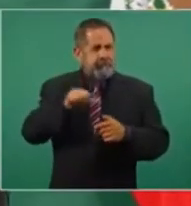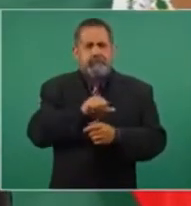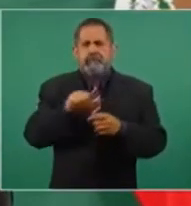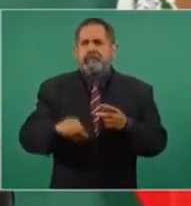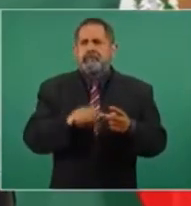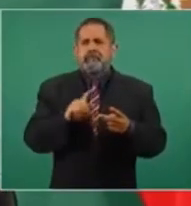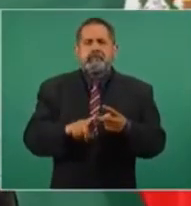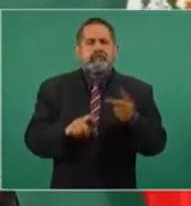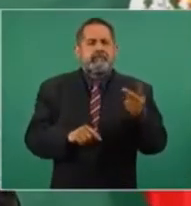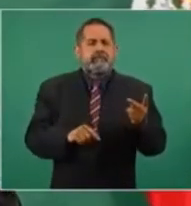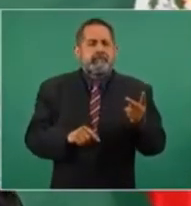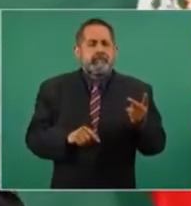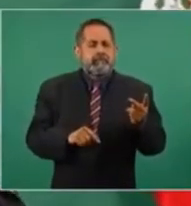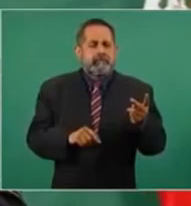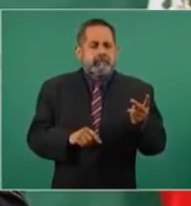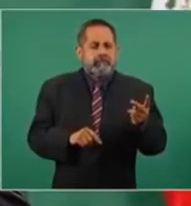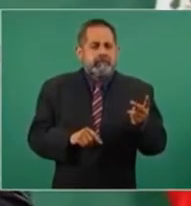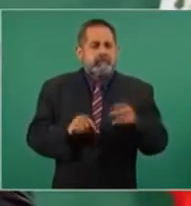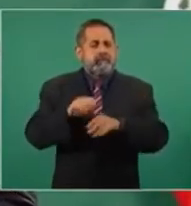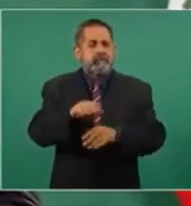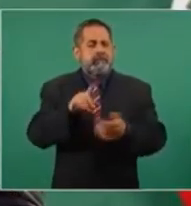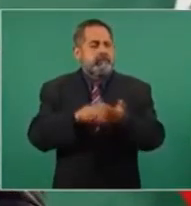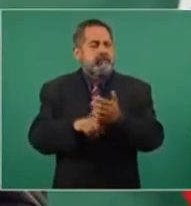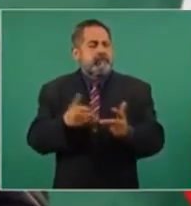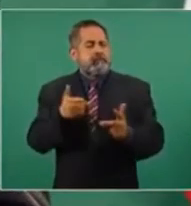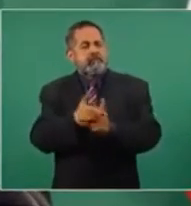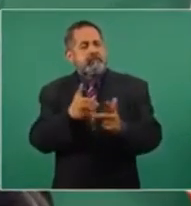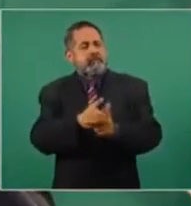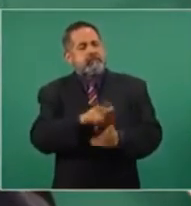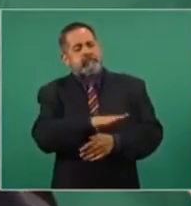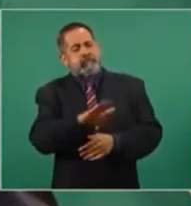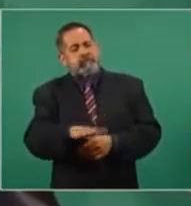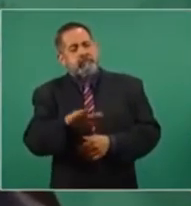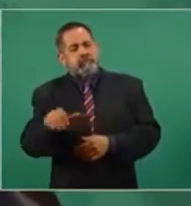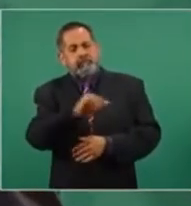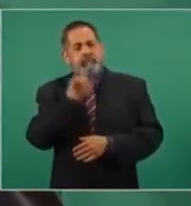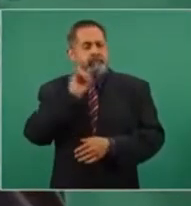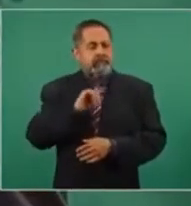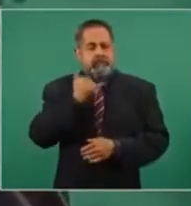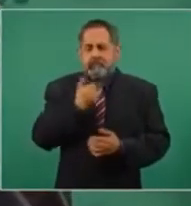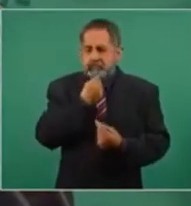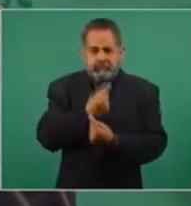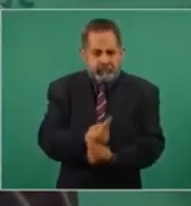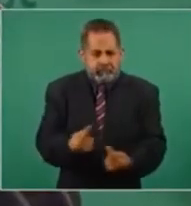cuando los asesinatos de mujeres y de niños